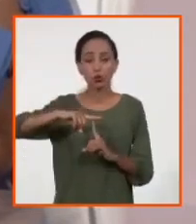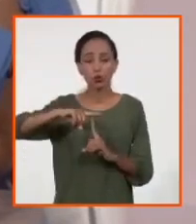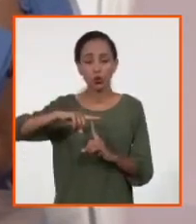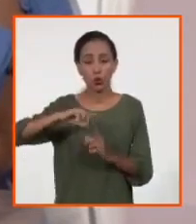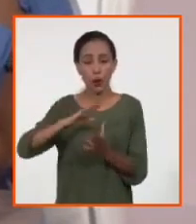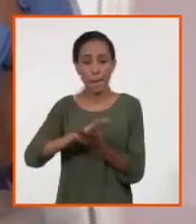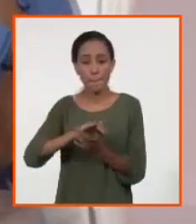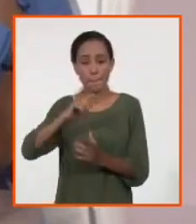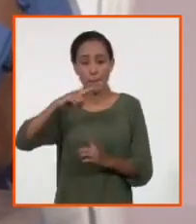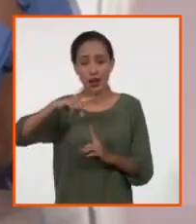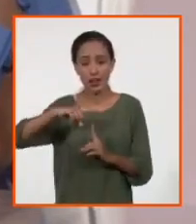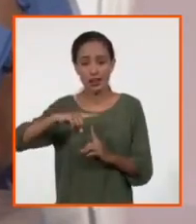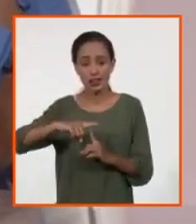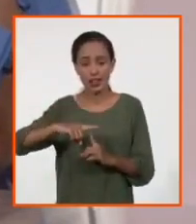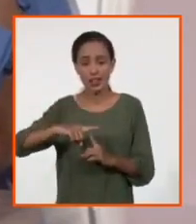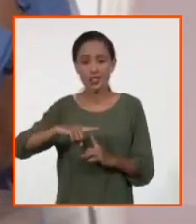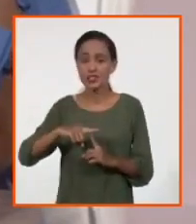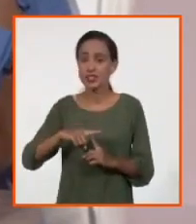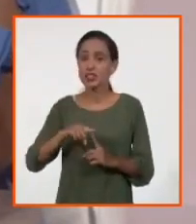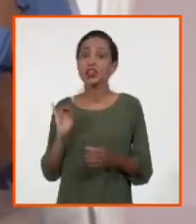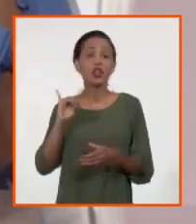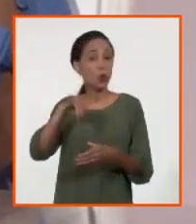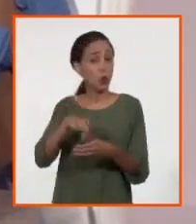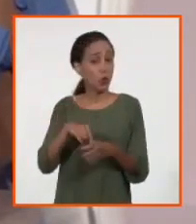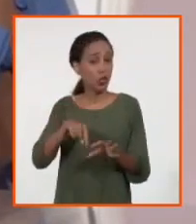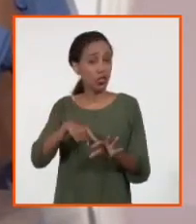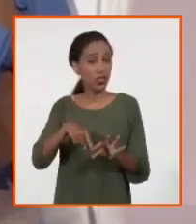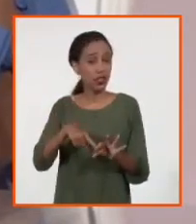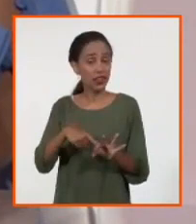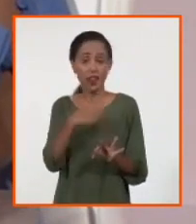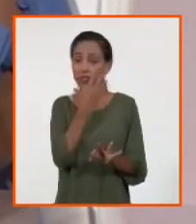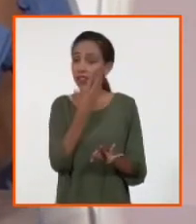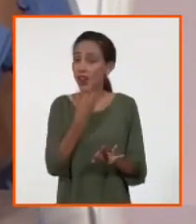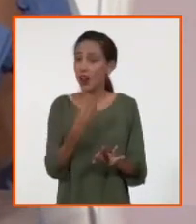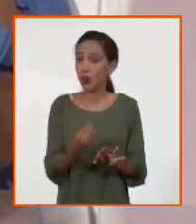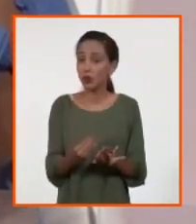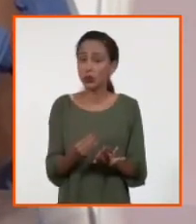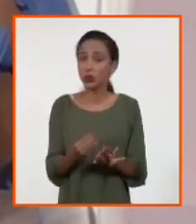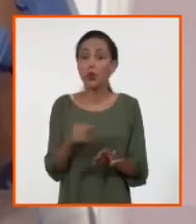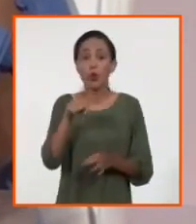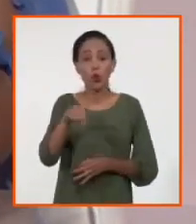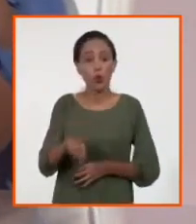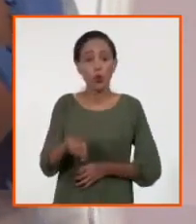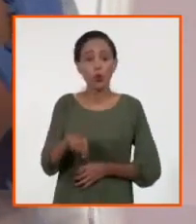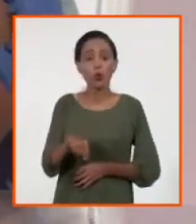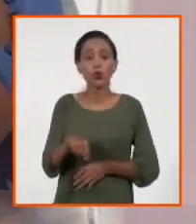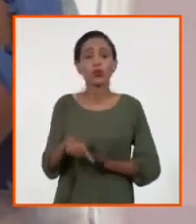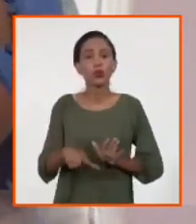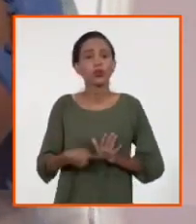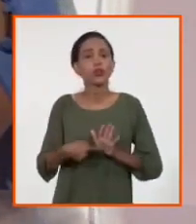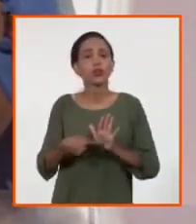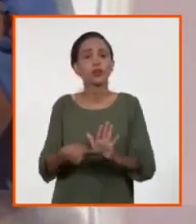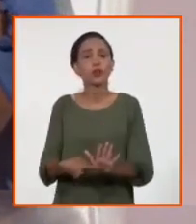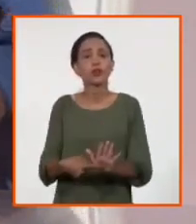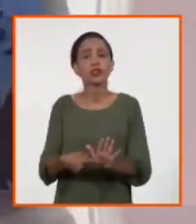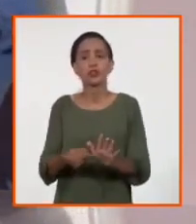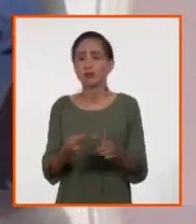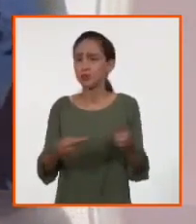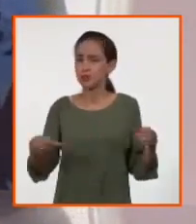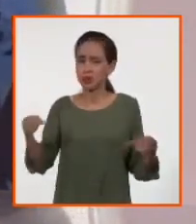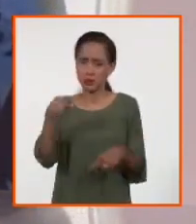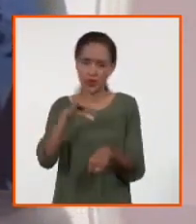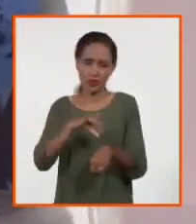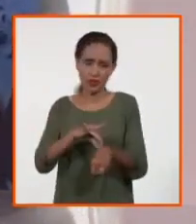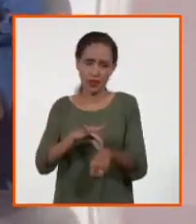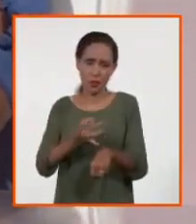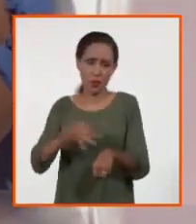Matanzas, incluyo en ellos el municipio especial Isla de la Juventud, hoy están mostrando las mayores tasas de incidencia